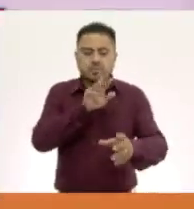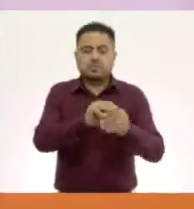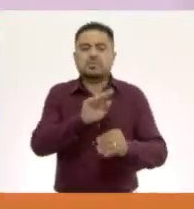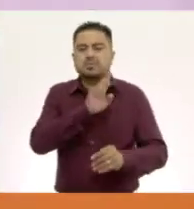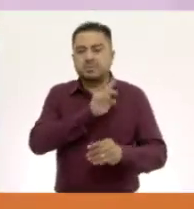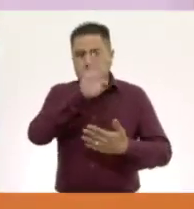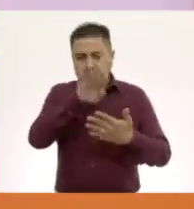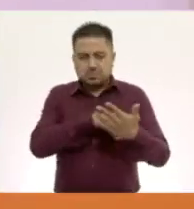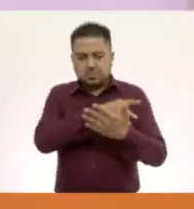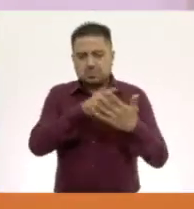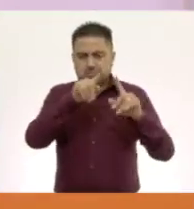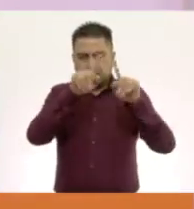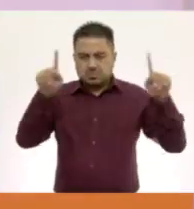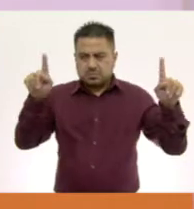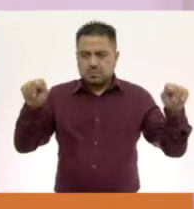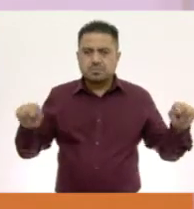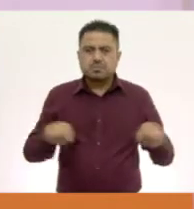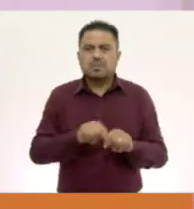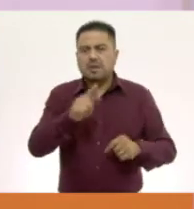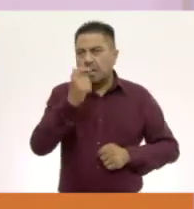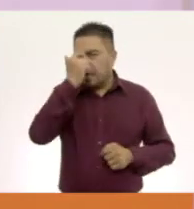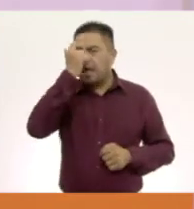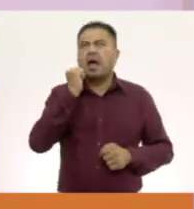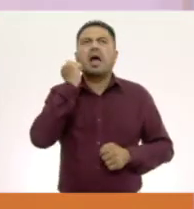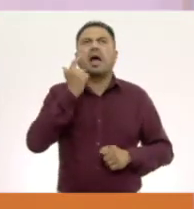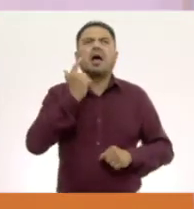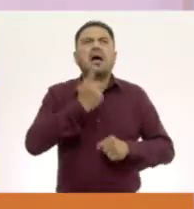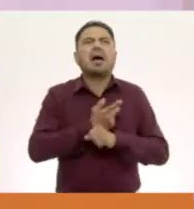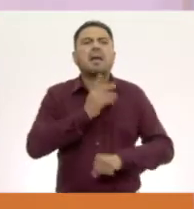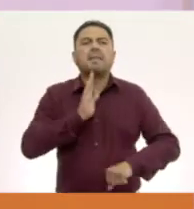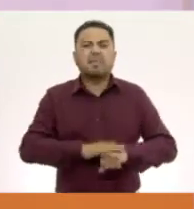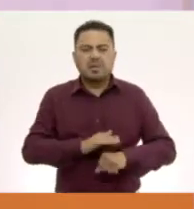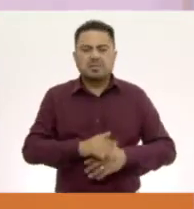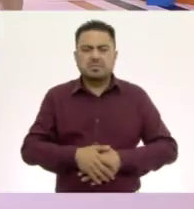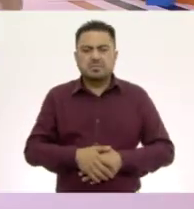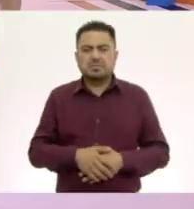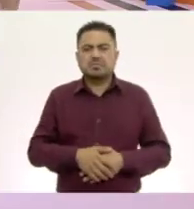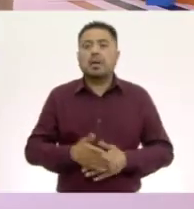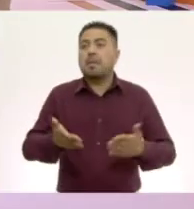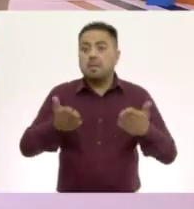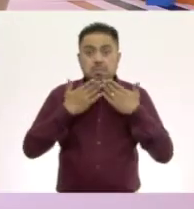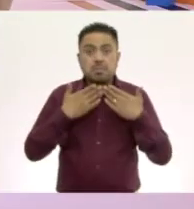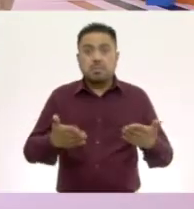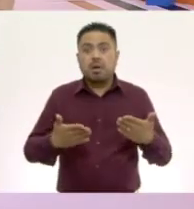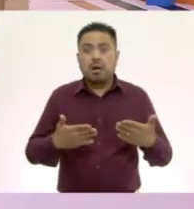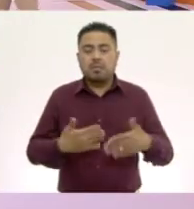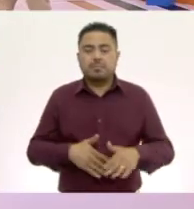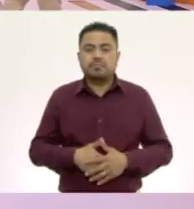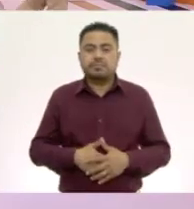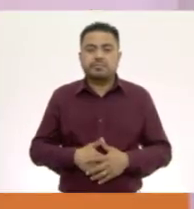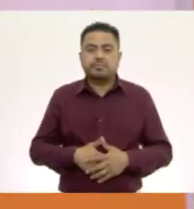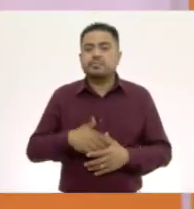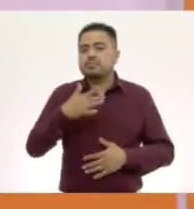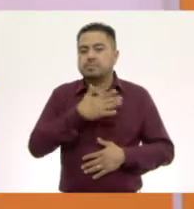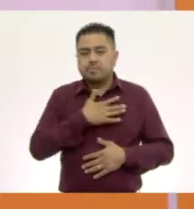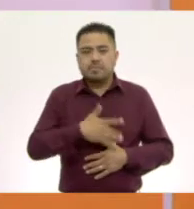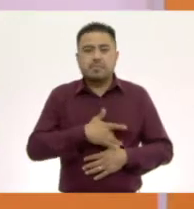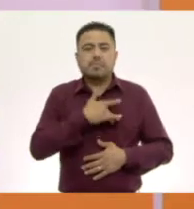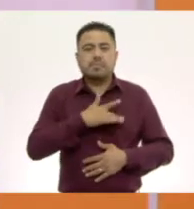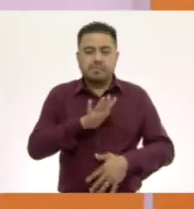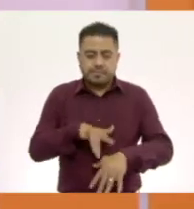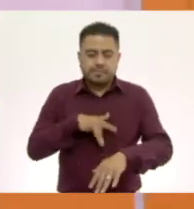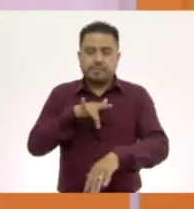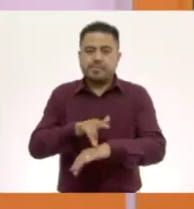nuestro esquema. ¿Se les ocurre cuál es? Muy bien. Nuestro sentido del